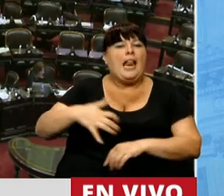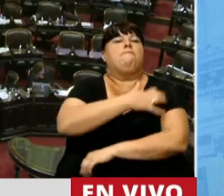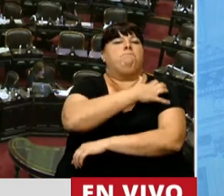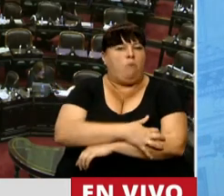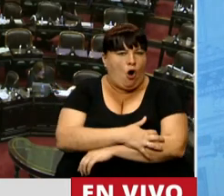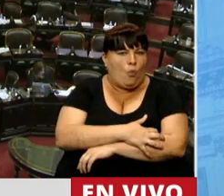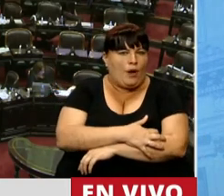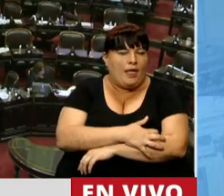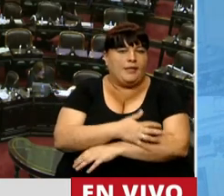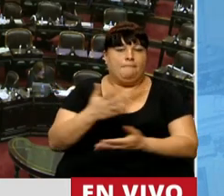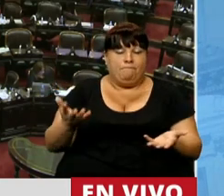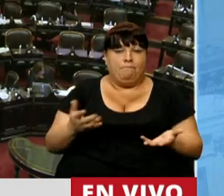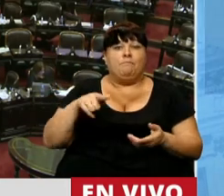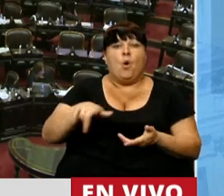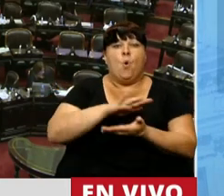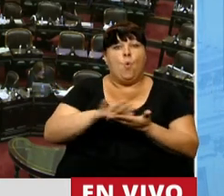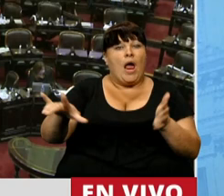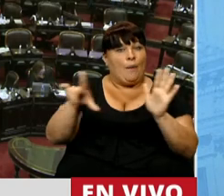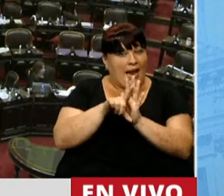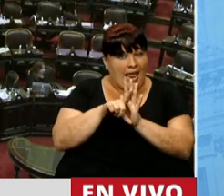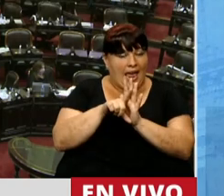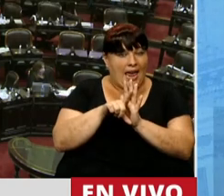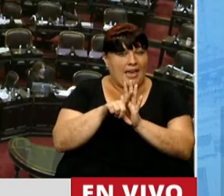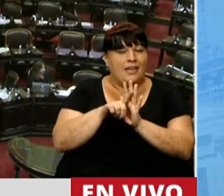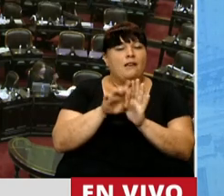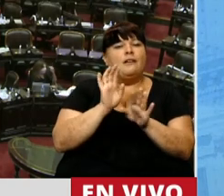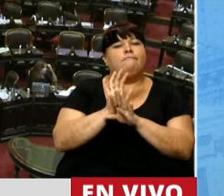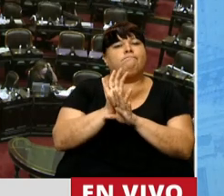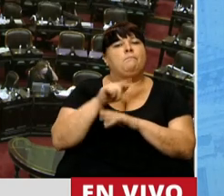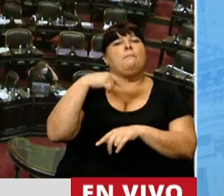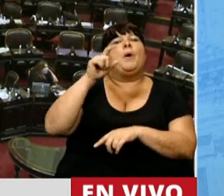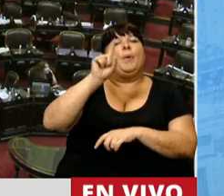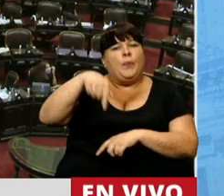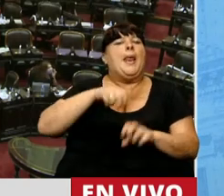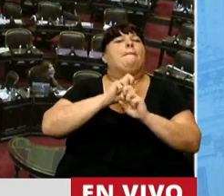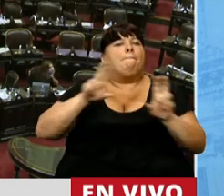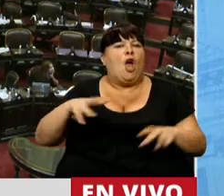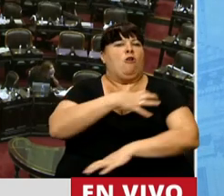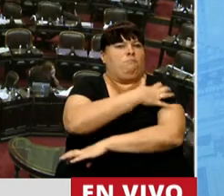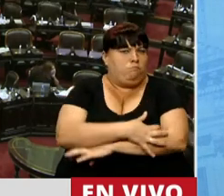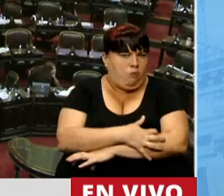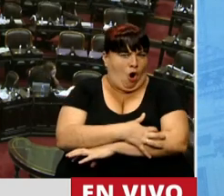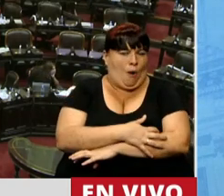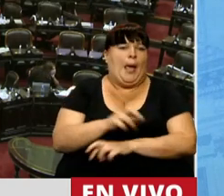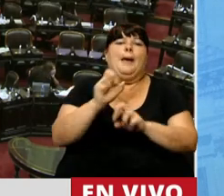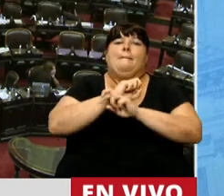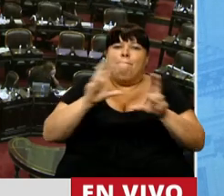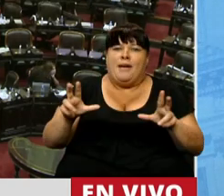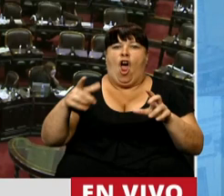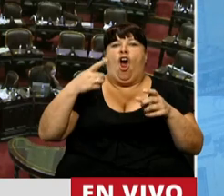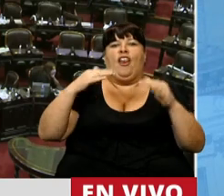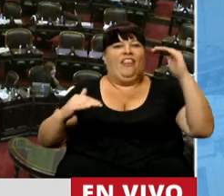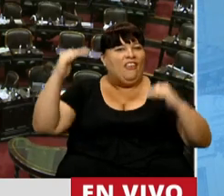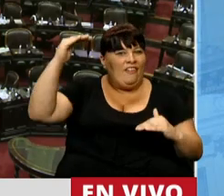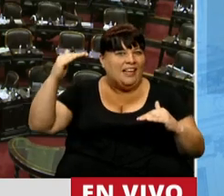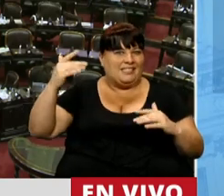pobres y que con esta nueva ley se agravará más esa pobreza, se agrandará más la brecha